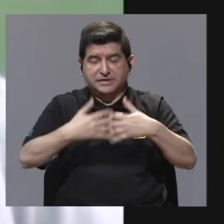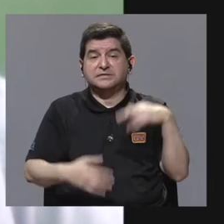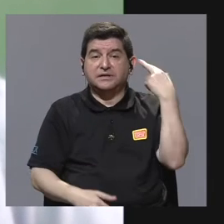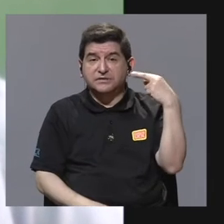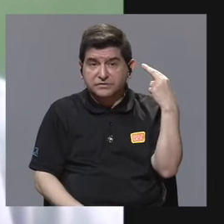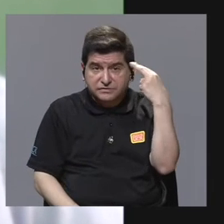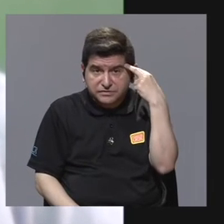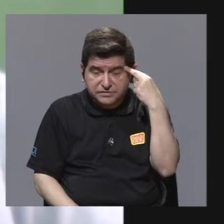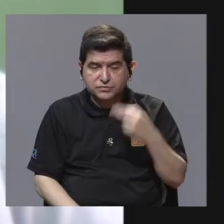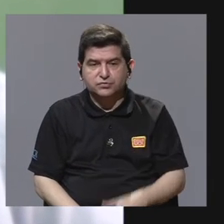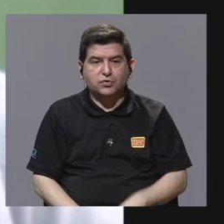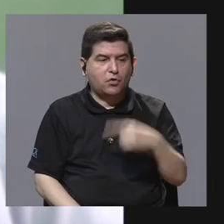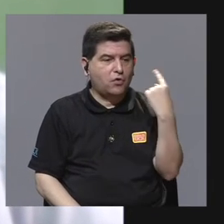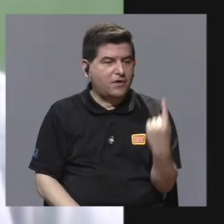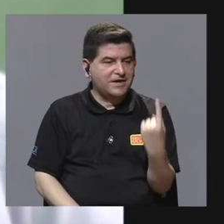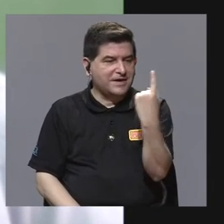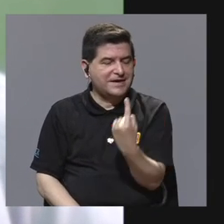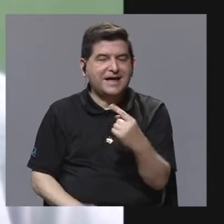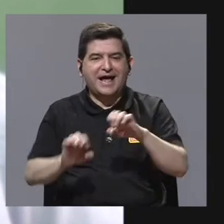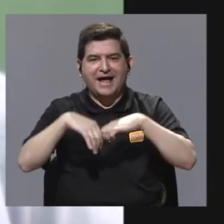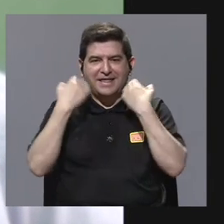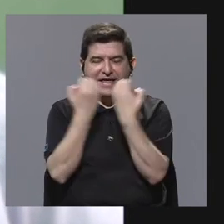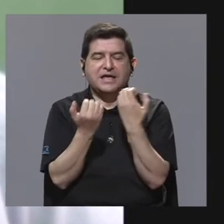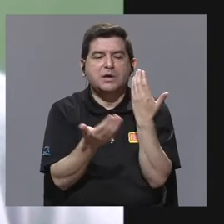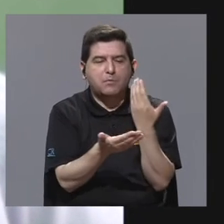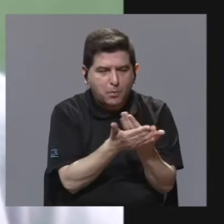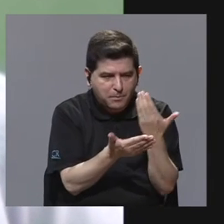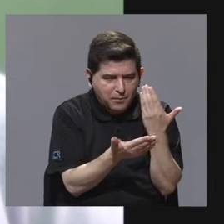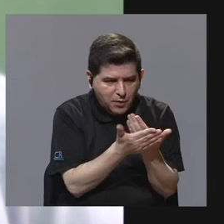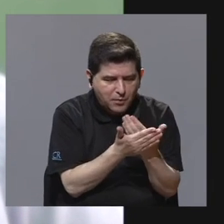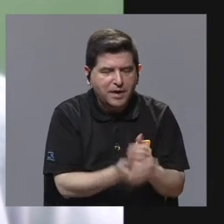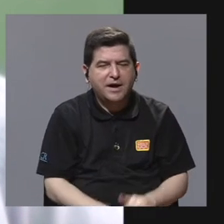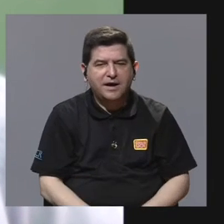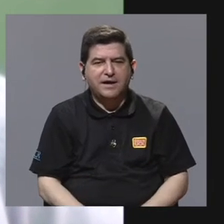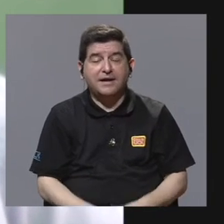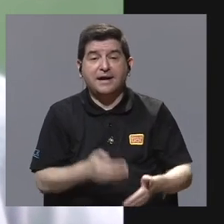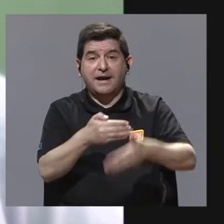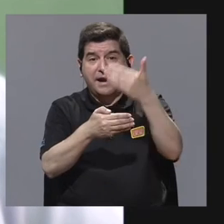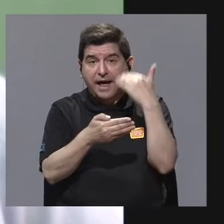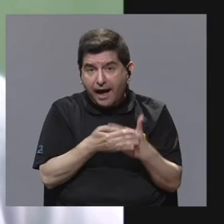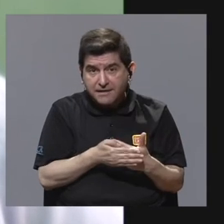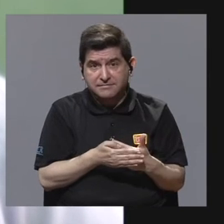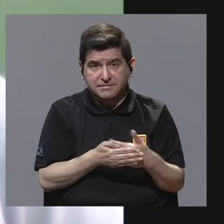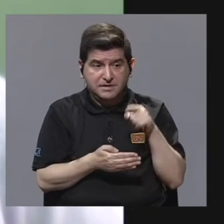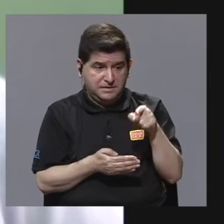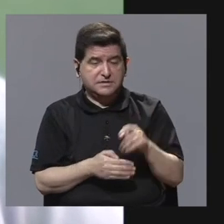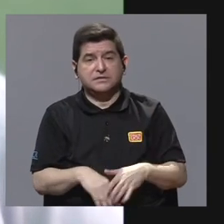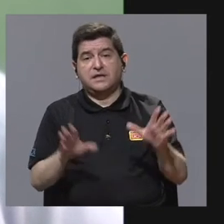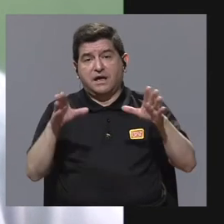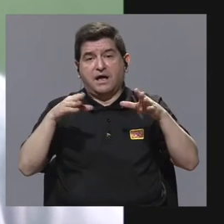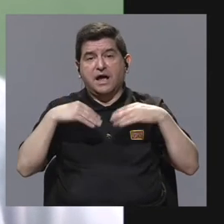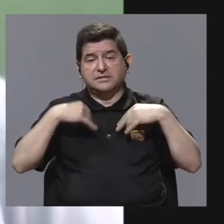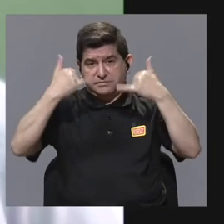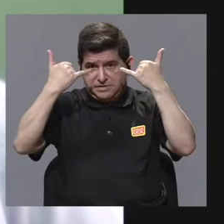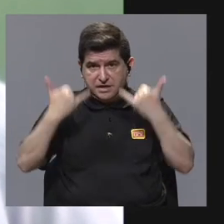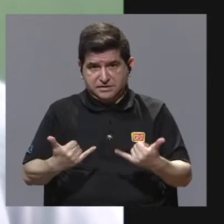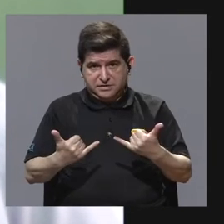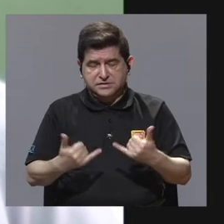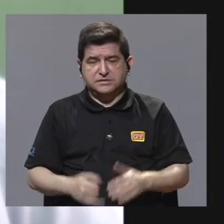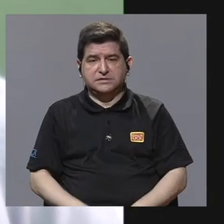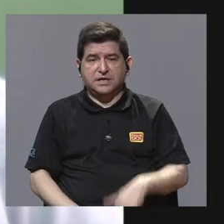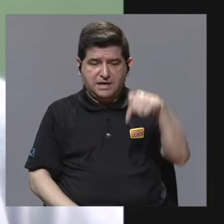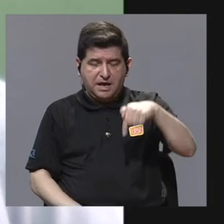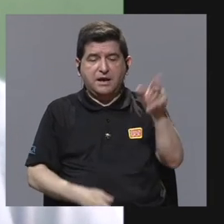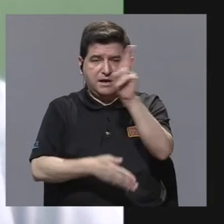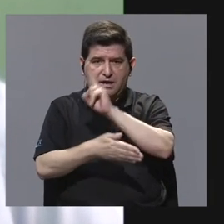Porque cada equipo debe probarse, debe verificarse antes de ser admitido o recibido por